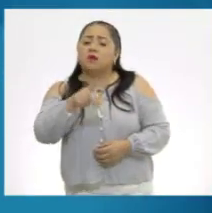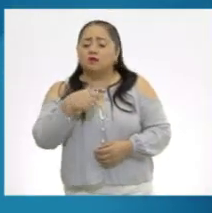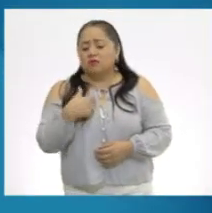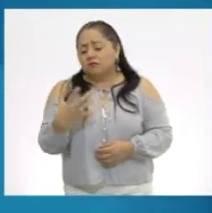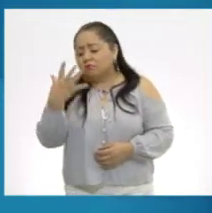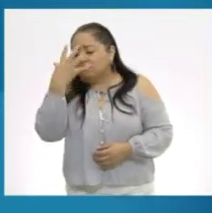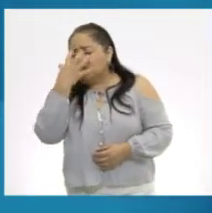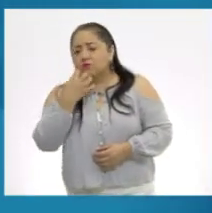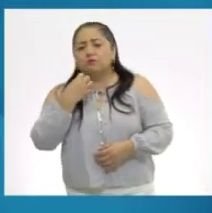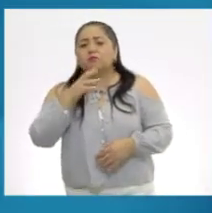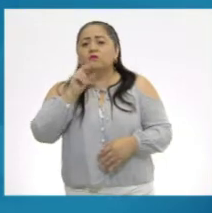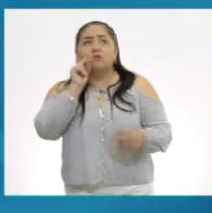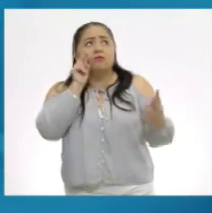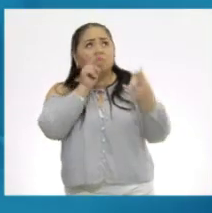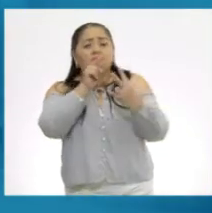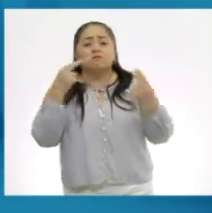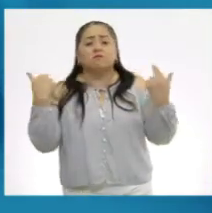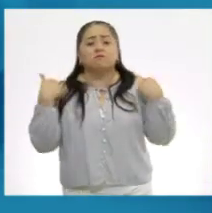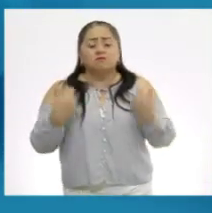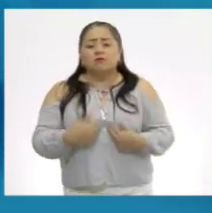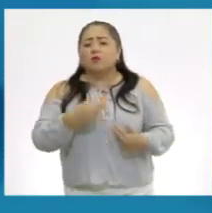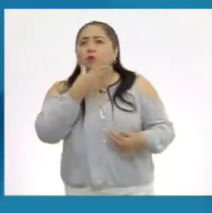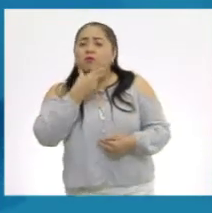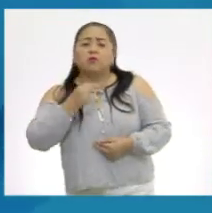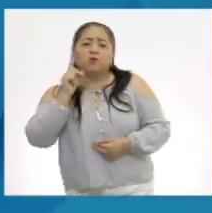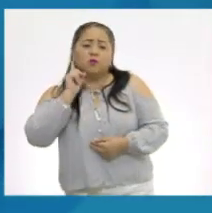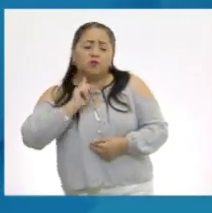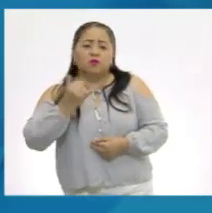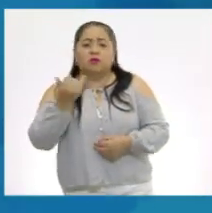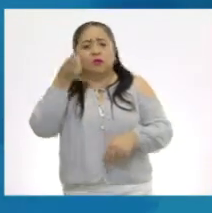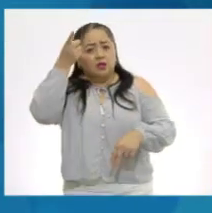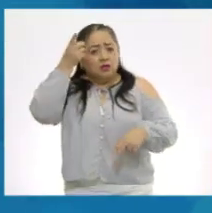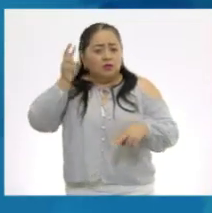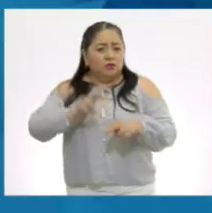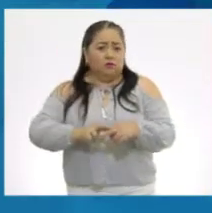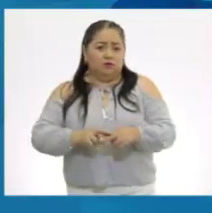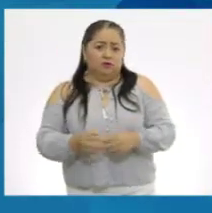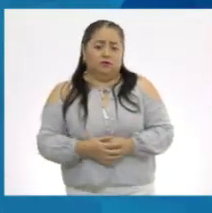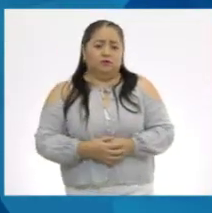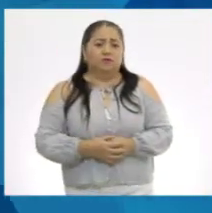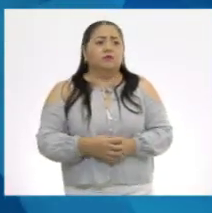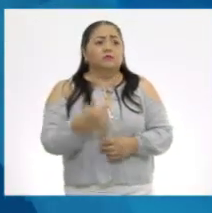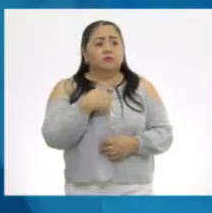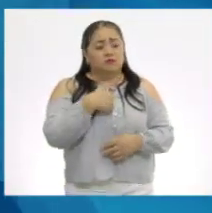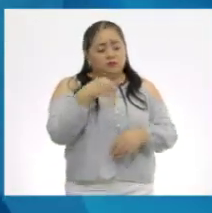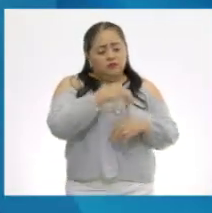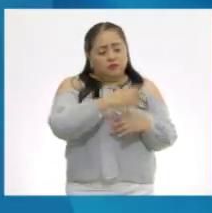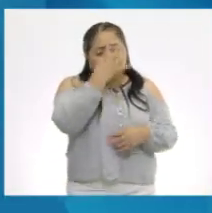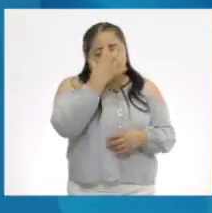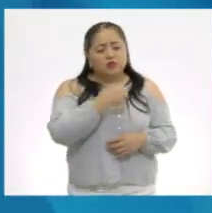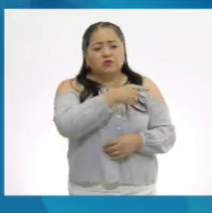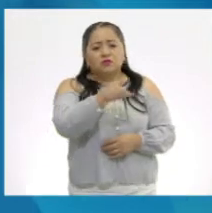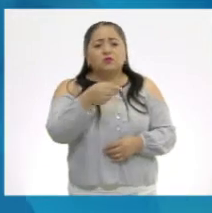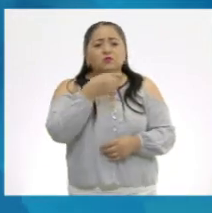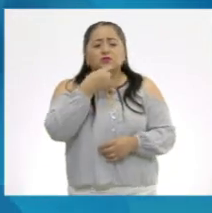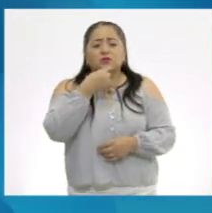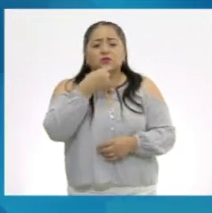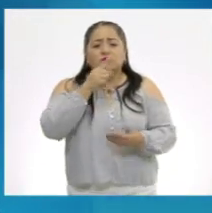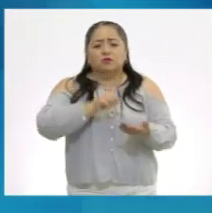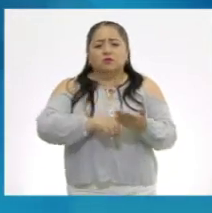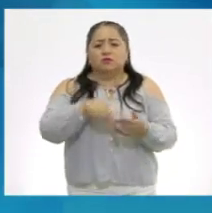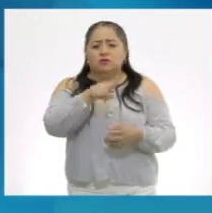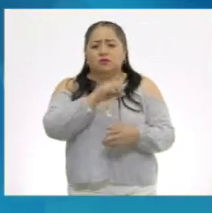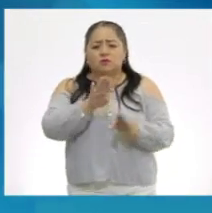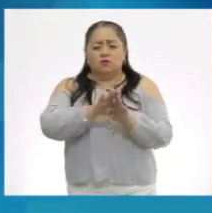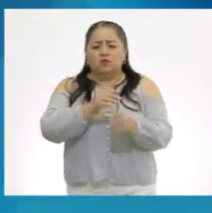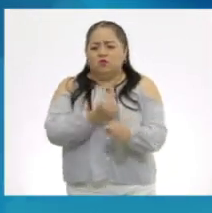triste no ver a mis maestros ni a mis directores. Me pone muy triste que los niños sean golpeados y que violen sus